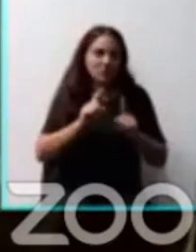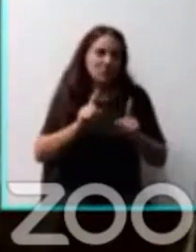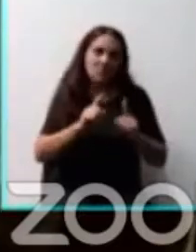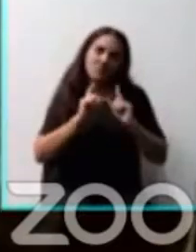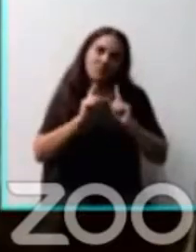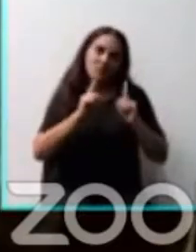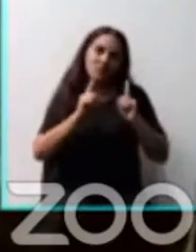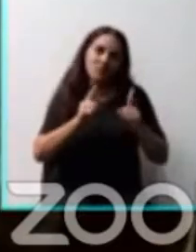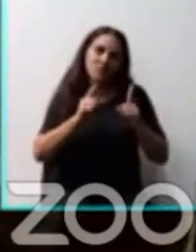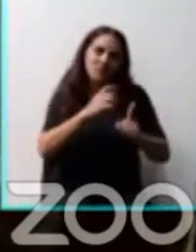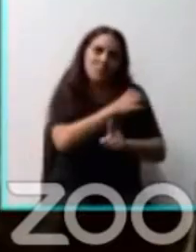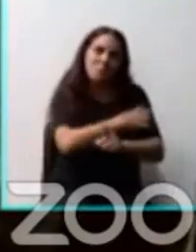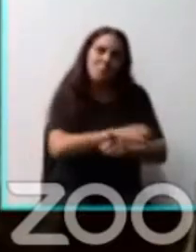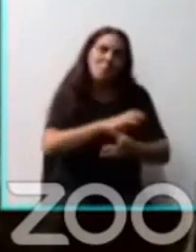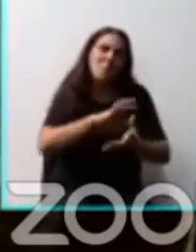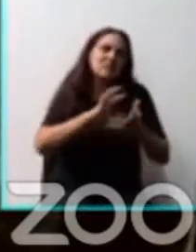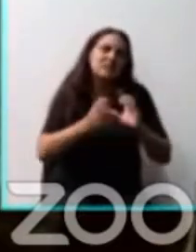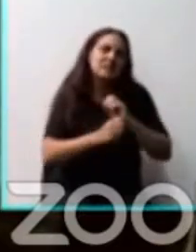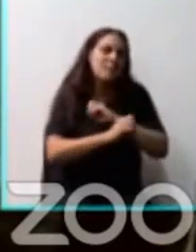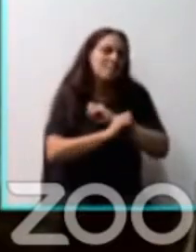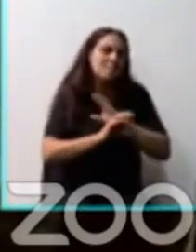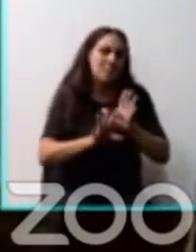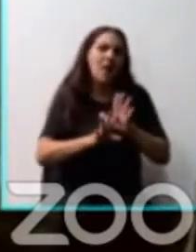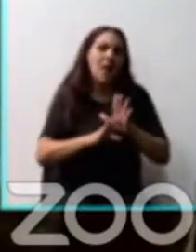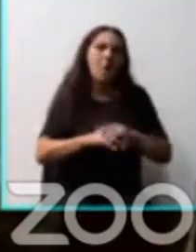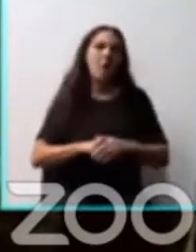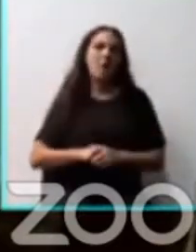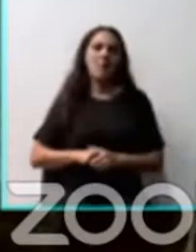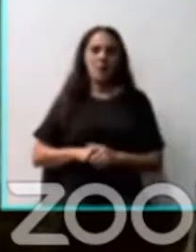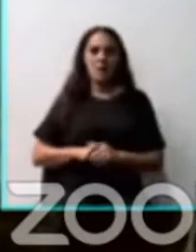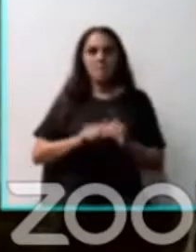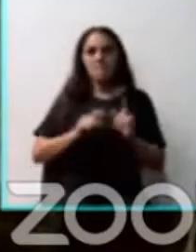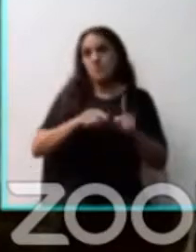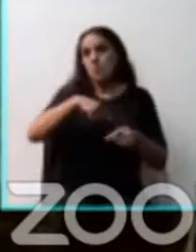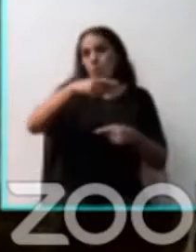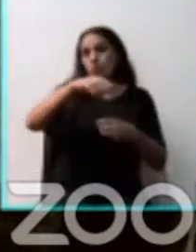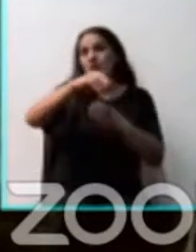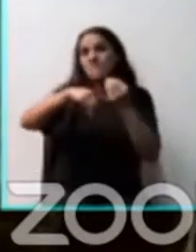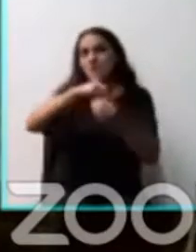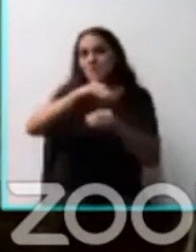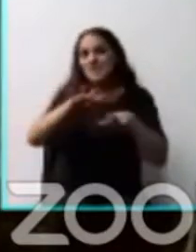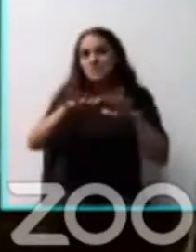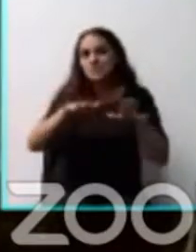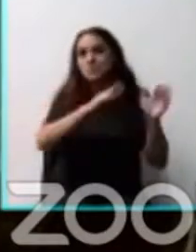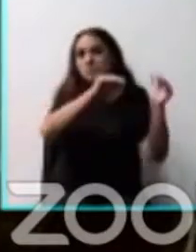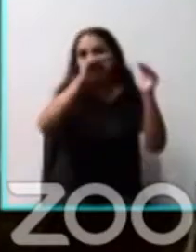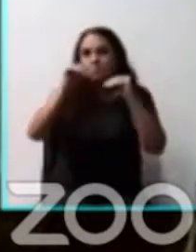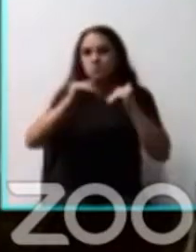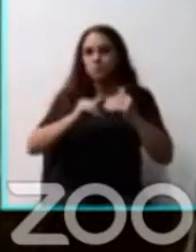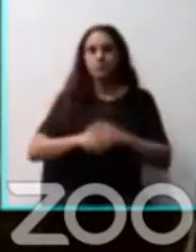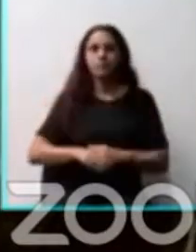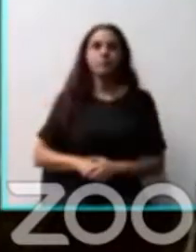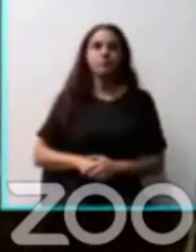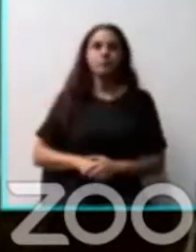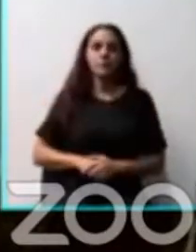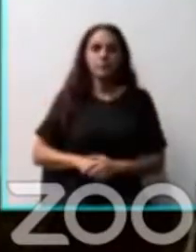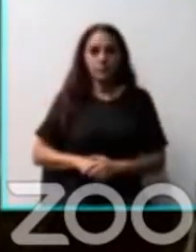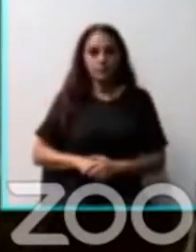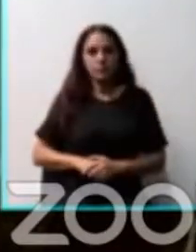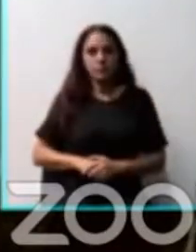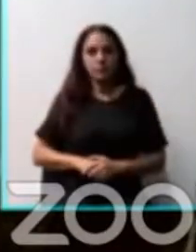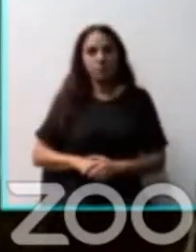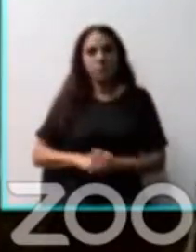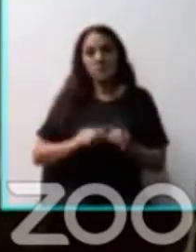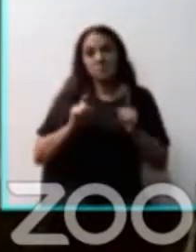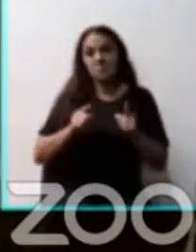piensa revertirse en relación al conjunto de las familias que viven en esa situación. Al revés, seguimos